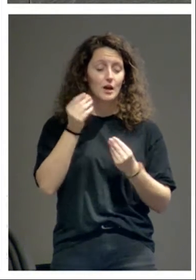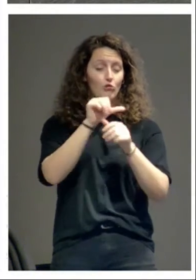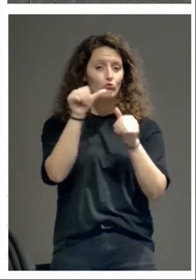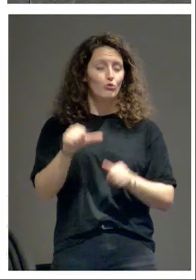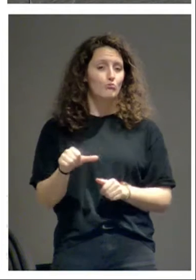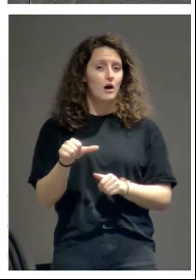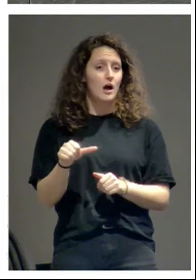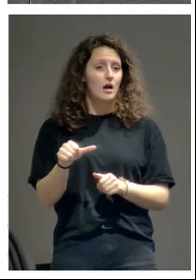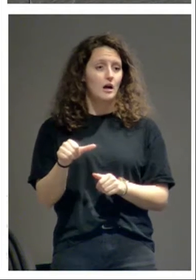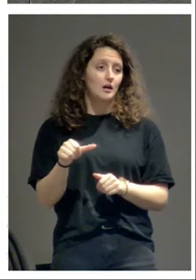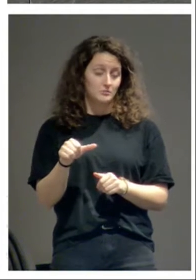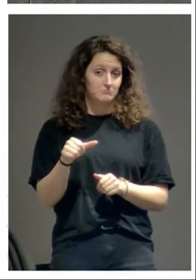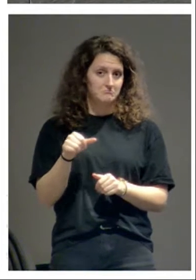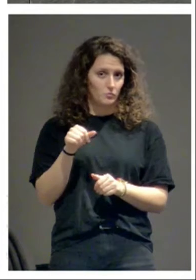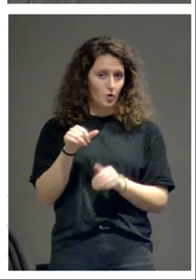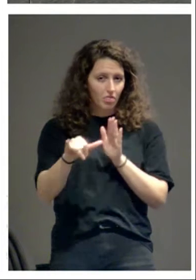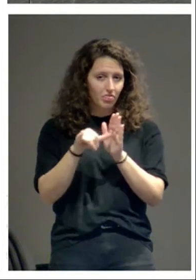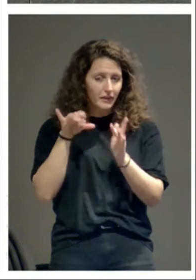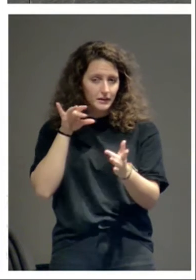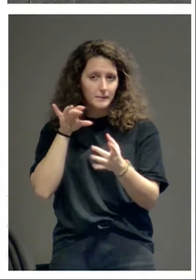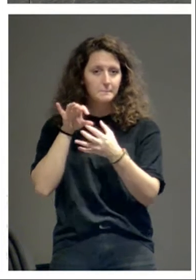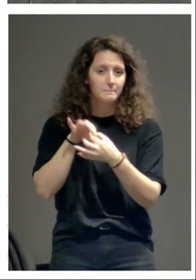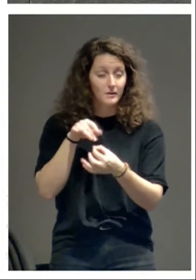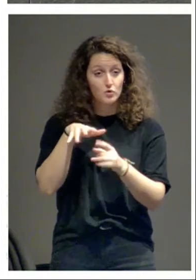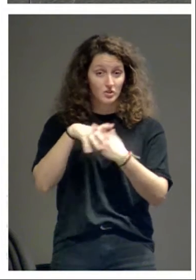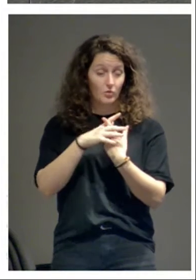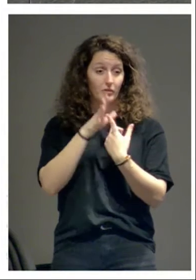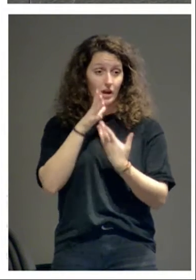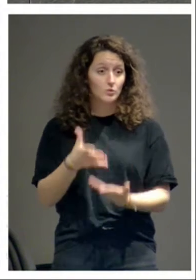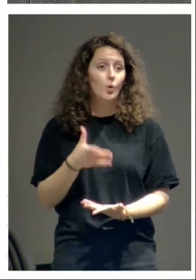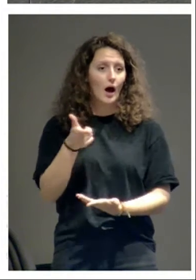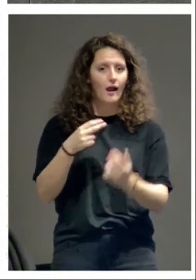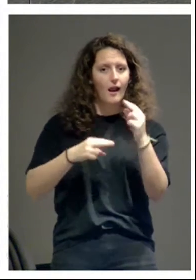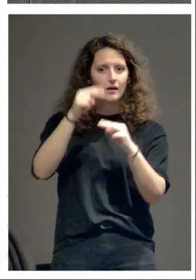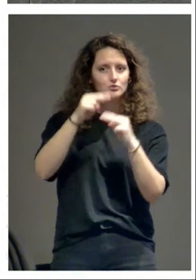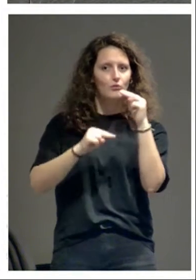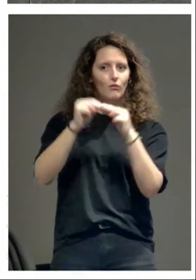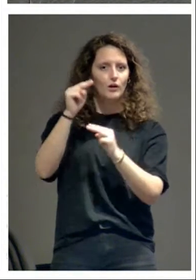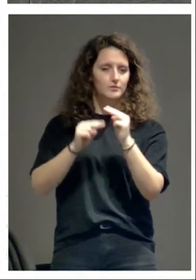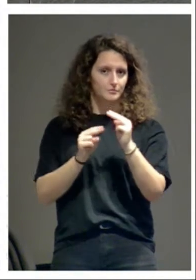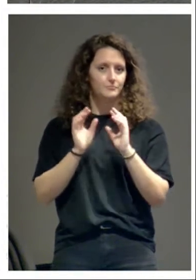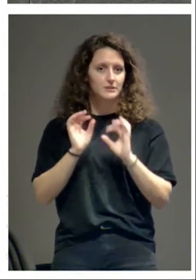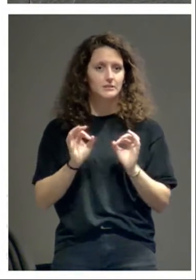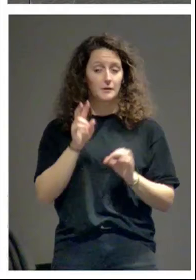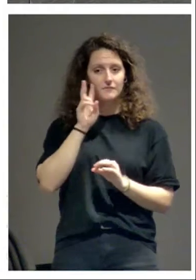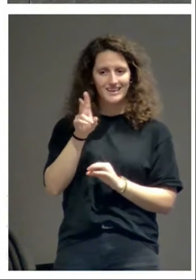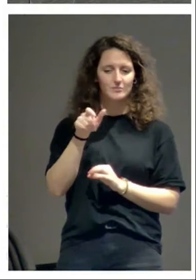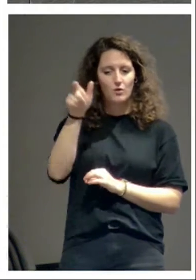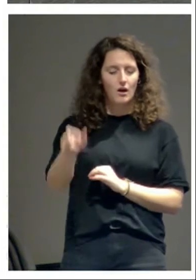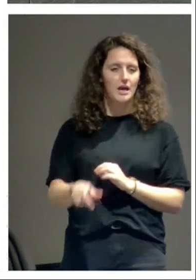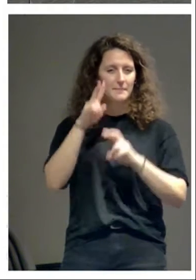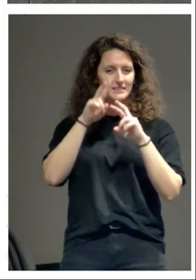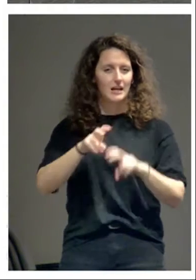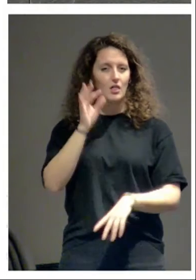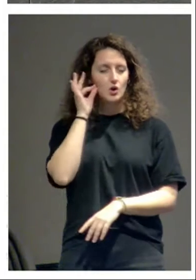acercarnos, en una circunstancia como esta, a las obras. Ahí ven a una investigadora,